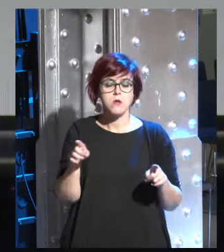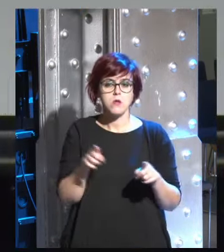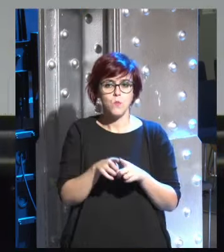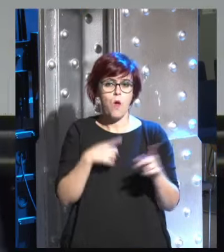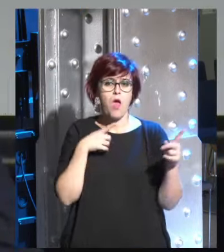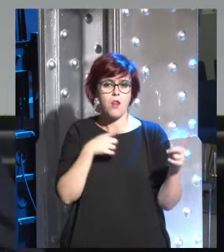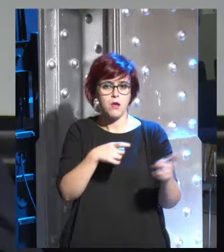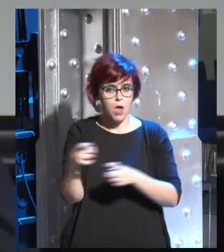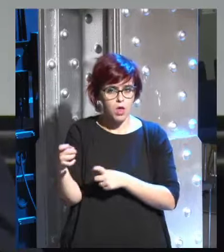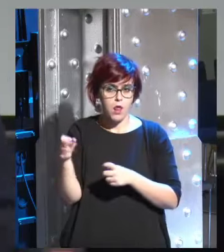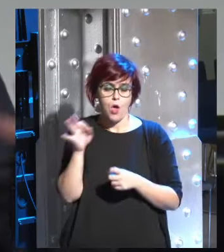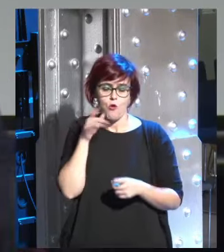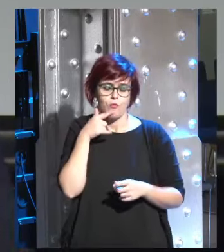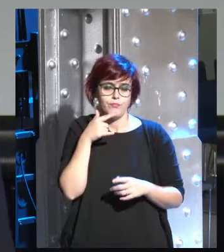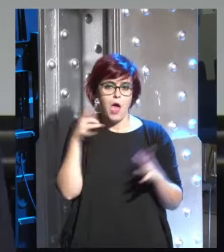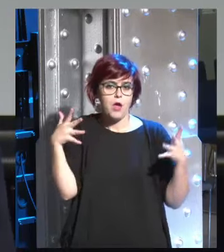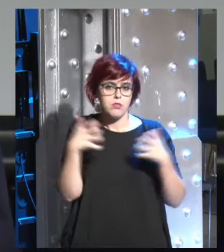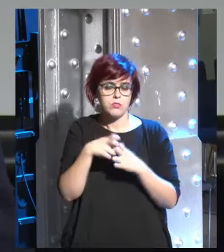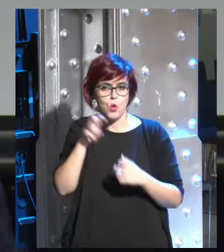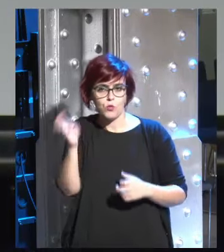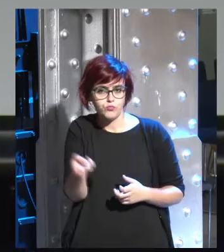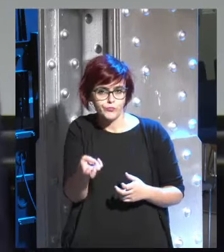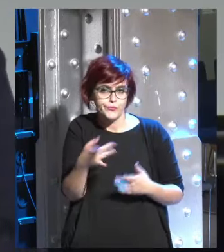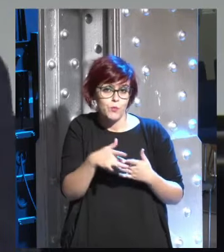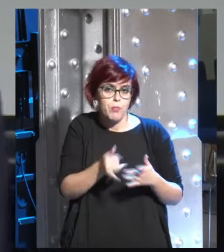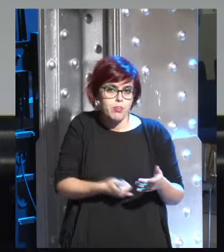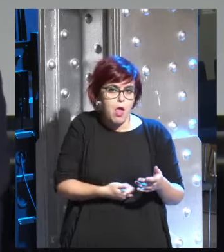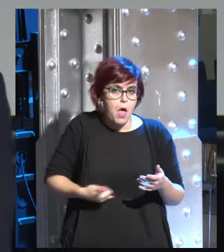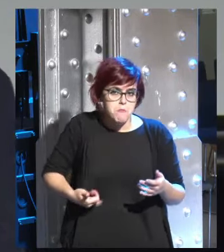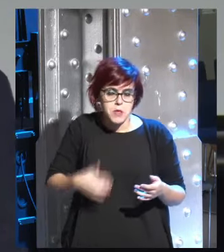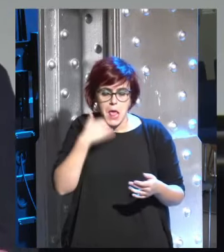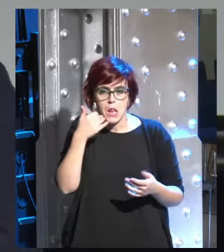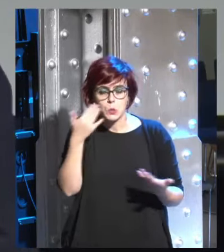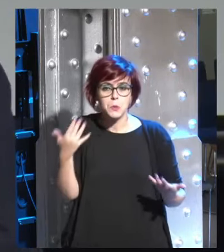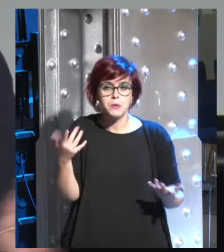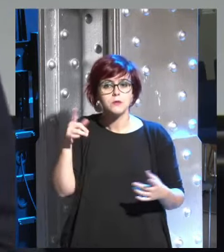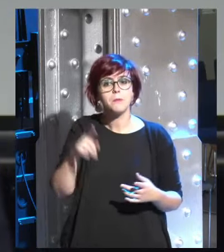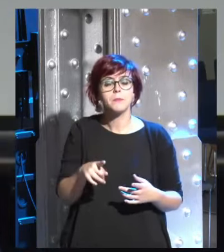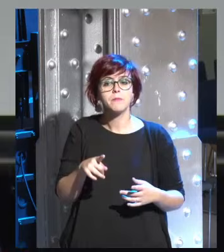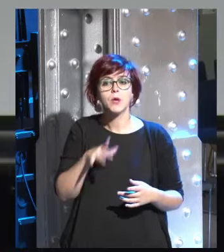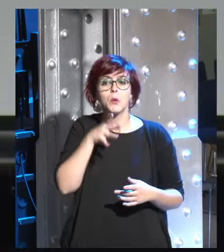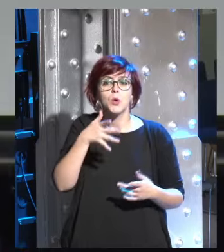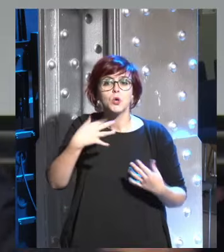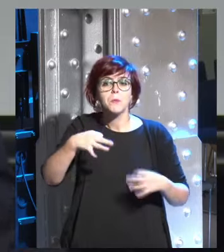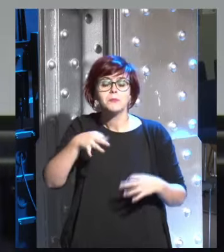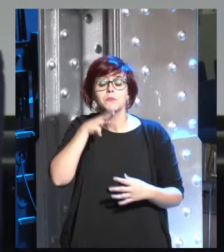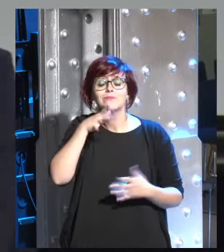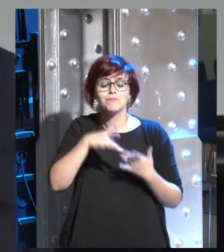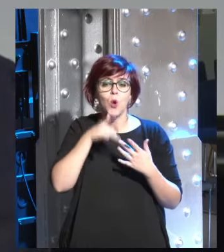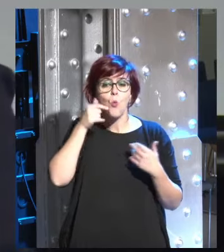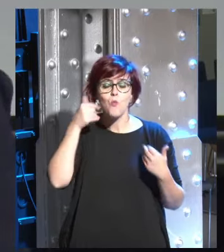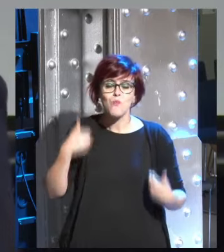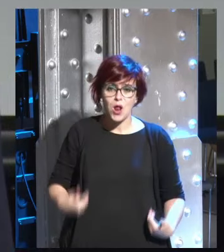guerras o en otro tipo de accidentes o de hambre y por qué normalmente pues por el factor humano